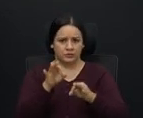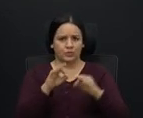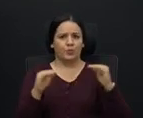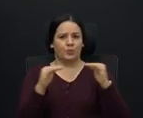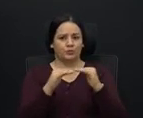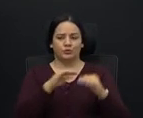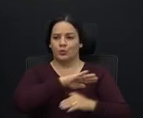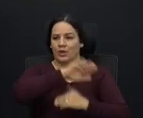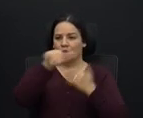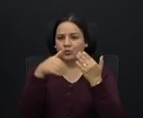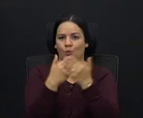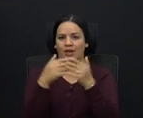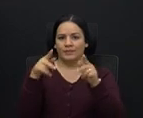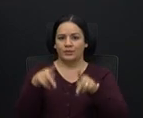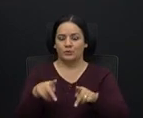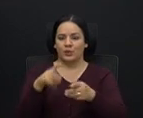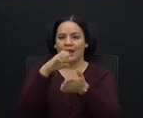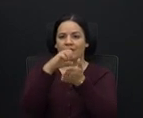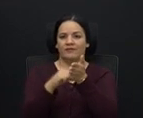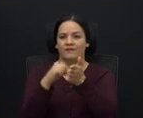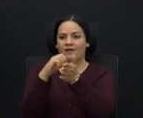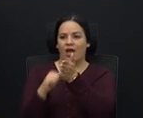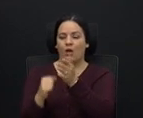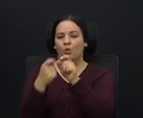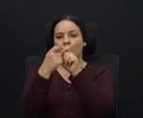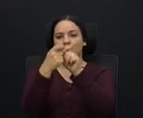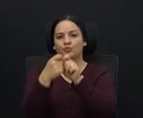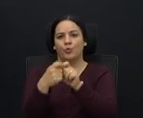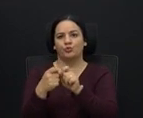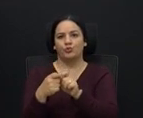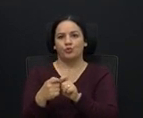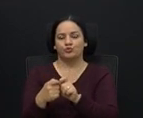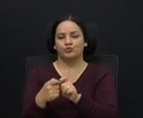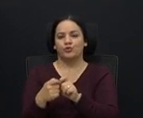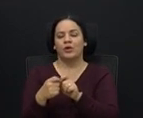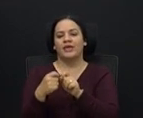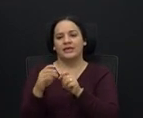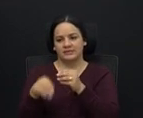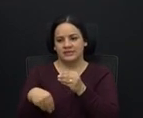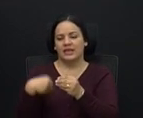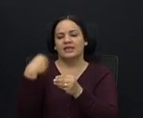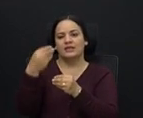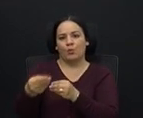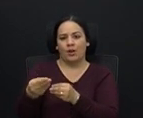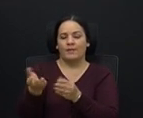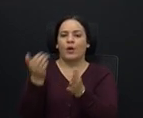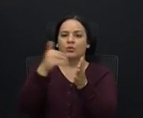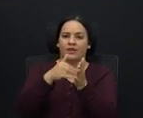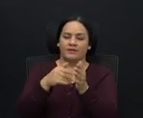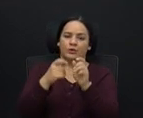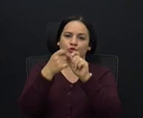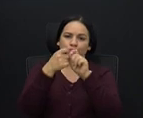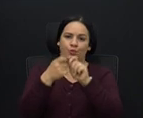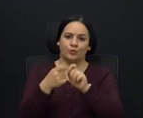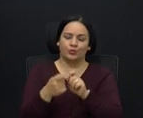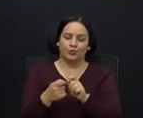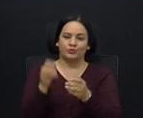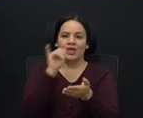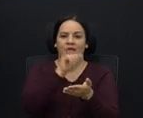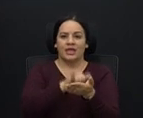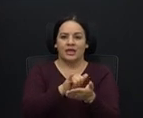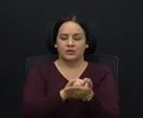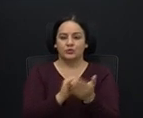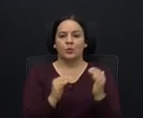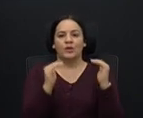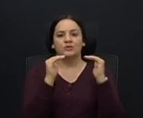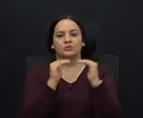todas las personas a quienes se le han rebajado los puntos, se les devuelvan esos puntos. Esto es lo que es